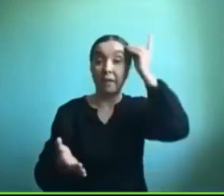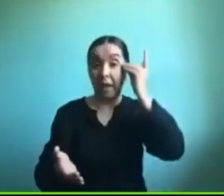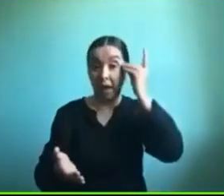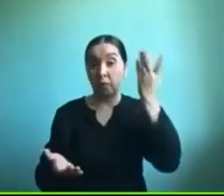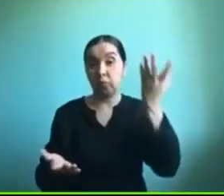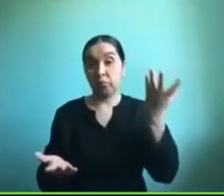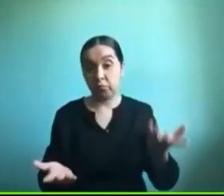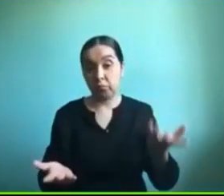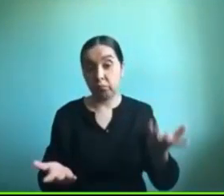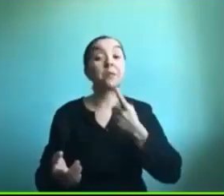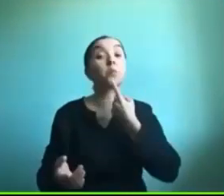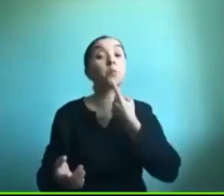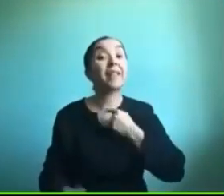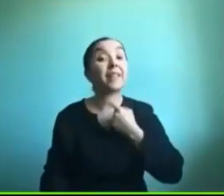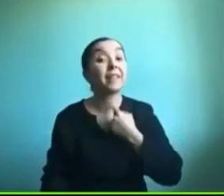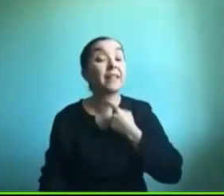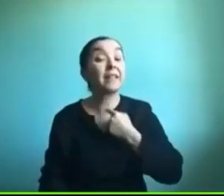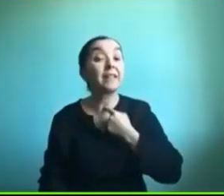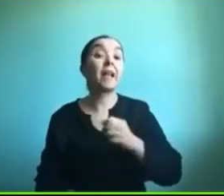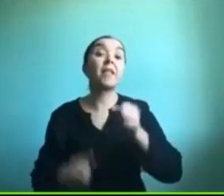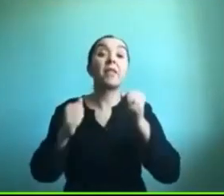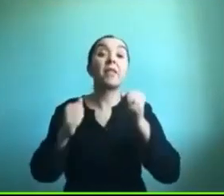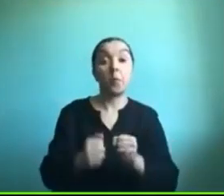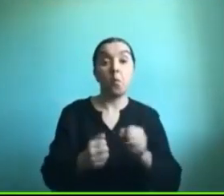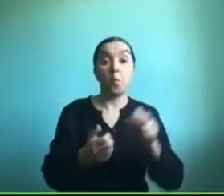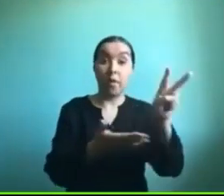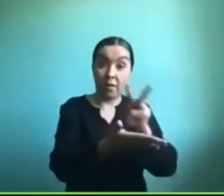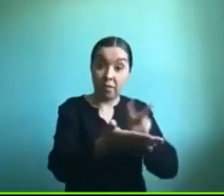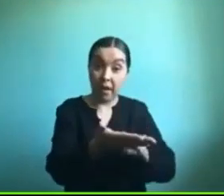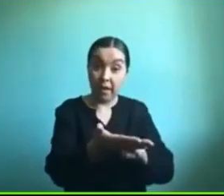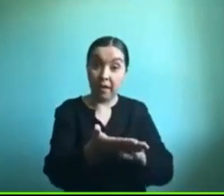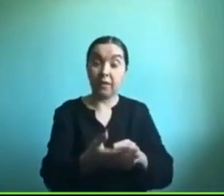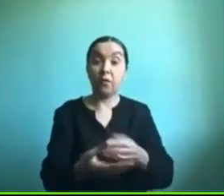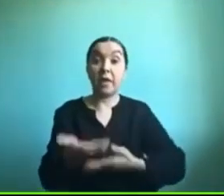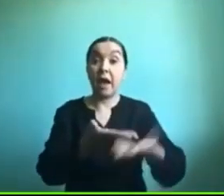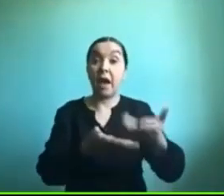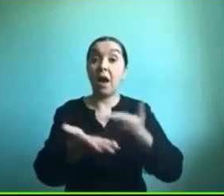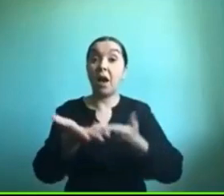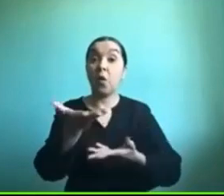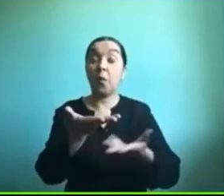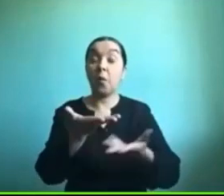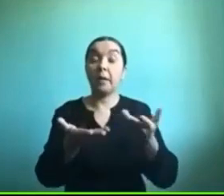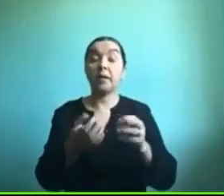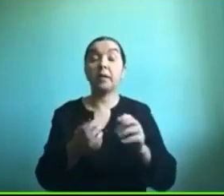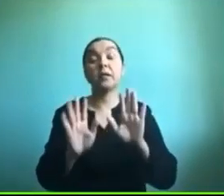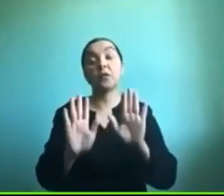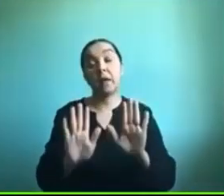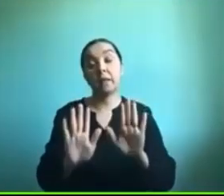estar muy interesante que puedan ver eso voy a compartirles mientras se abre el powerpoint